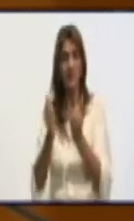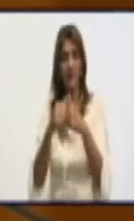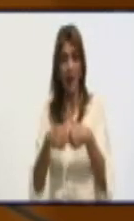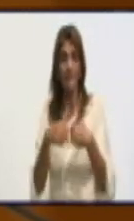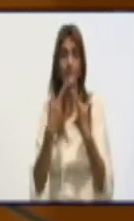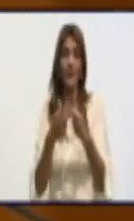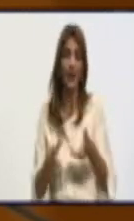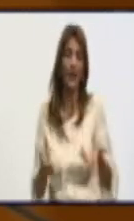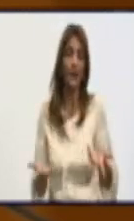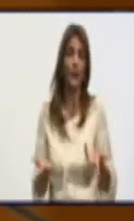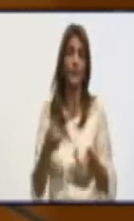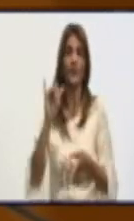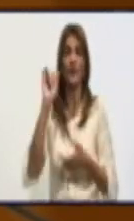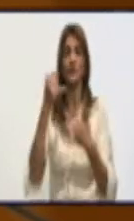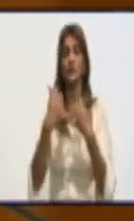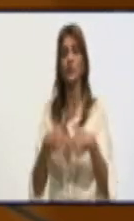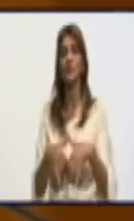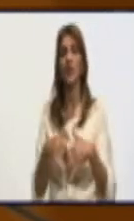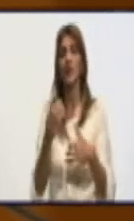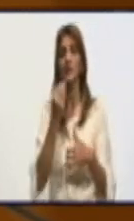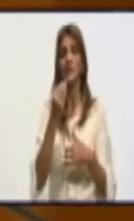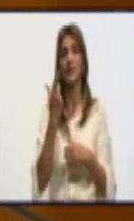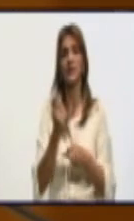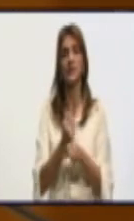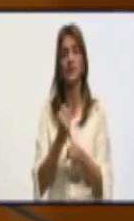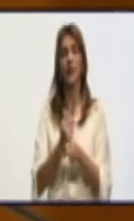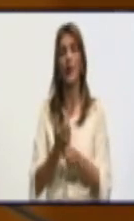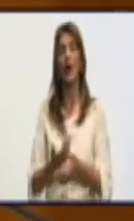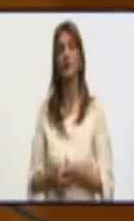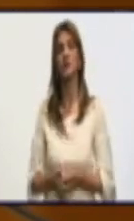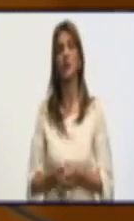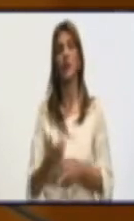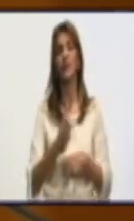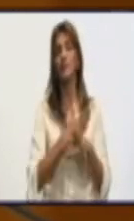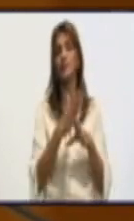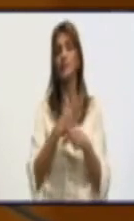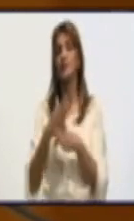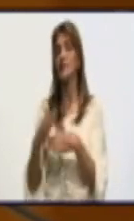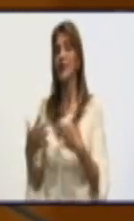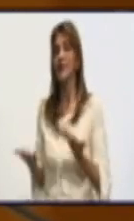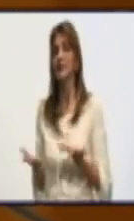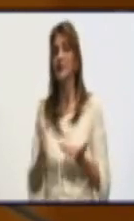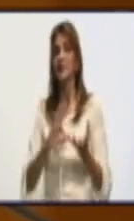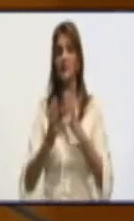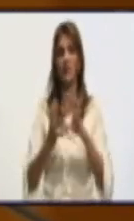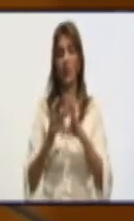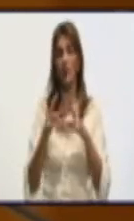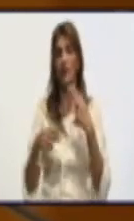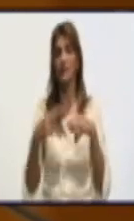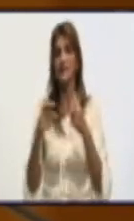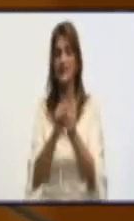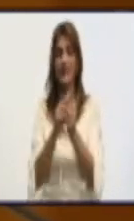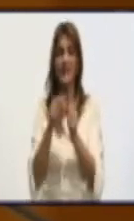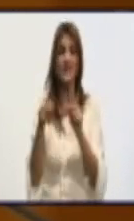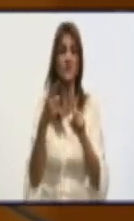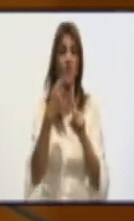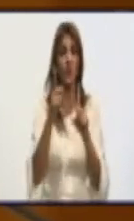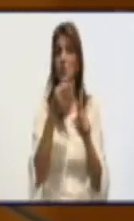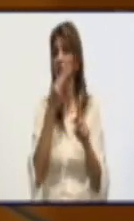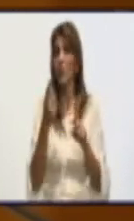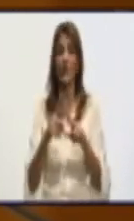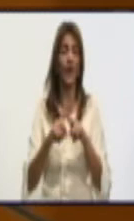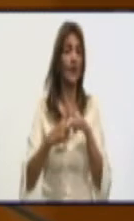local alimentaria está trabajando en niveles de harina de maíz. Nosotros no podemos explicar a la población que ese es un tema que se va a resolver mañana.